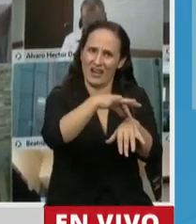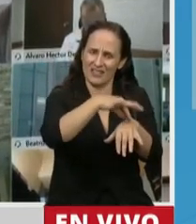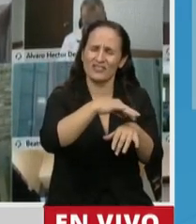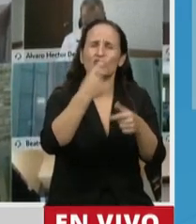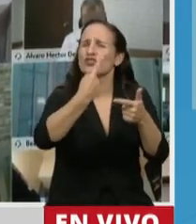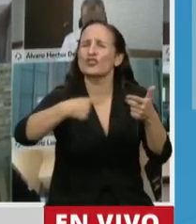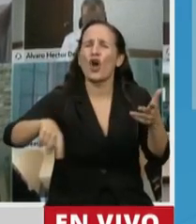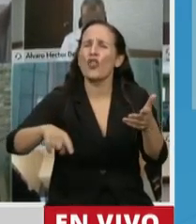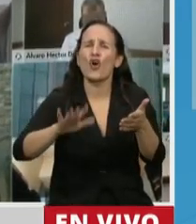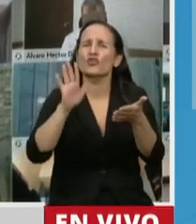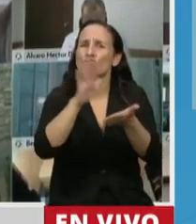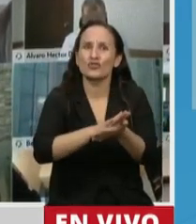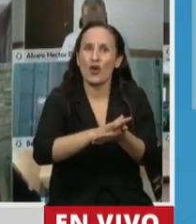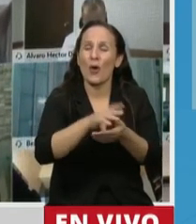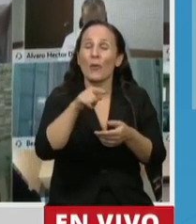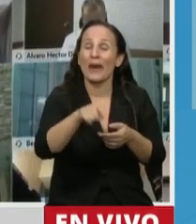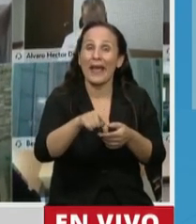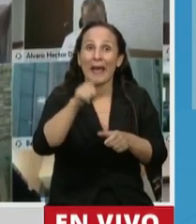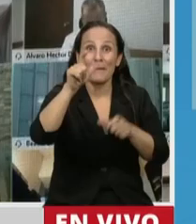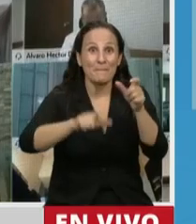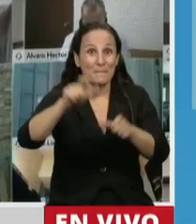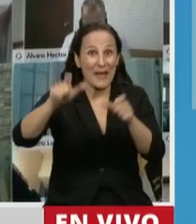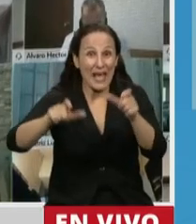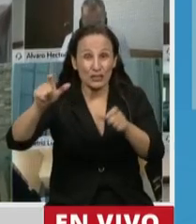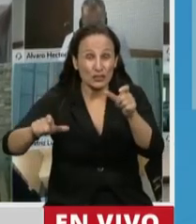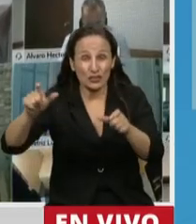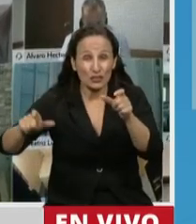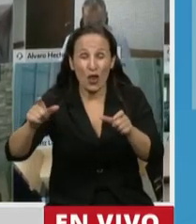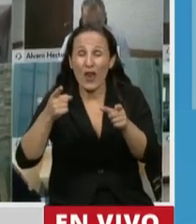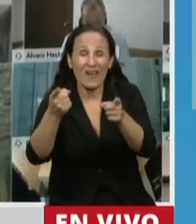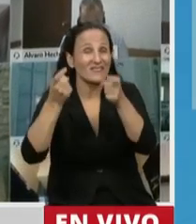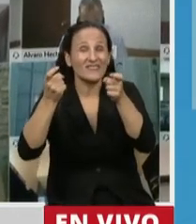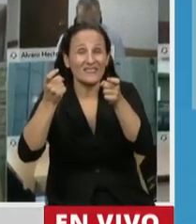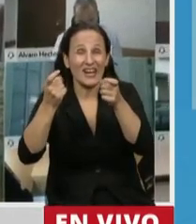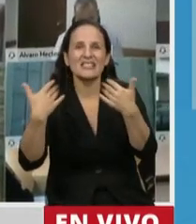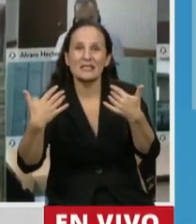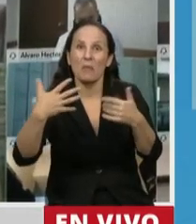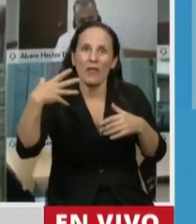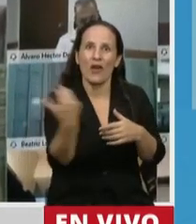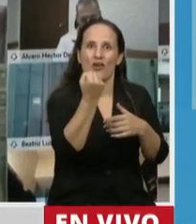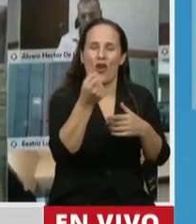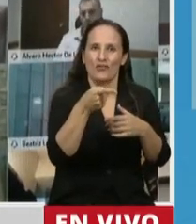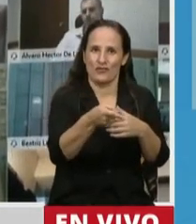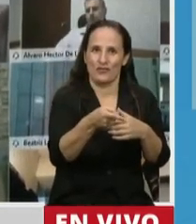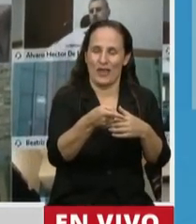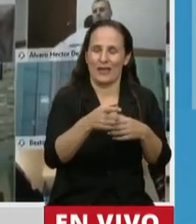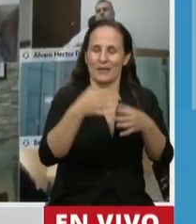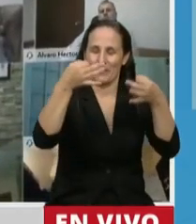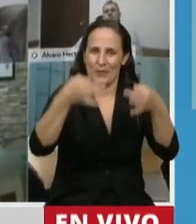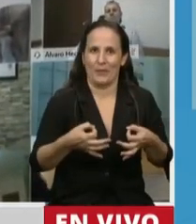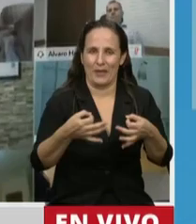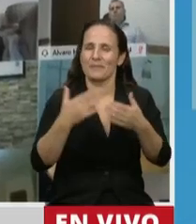todo lo que tiene que ver con la posibilidad de que la gente que más necesita pueda llegar a tener una asistencia como